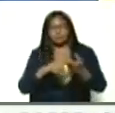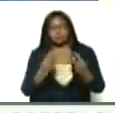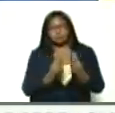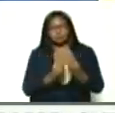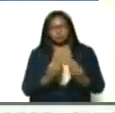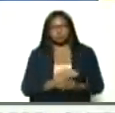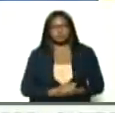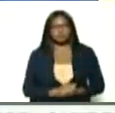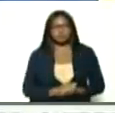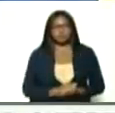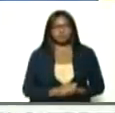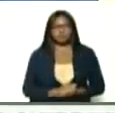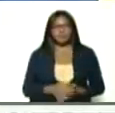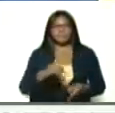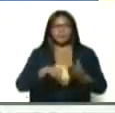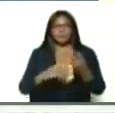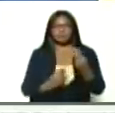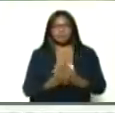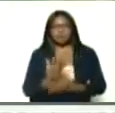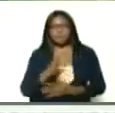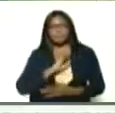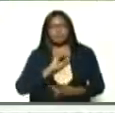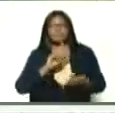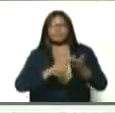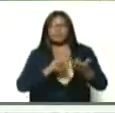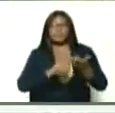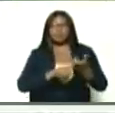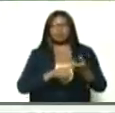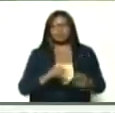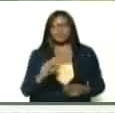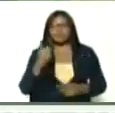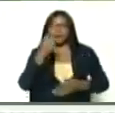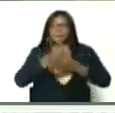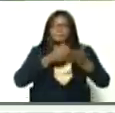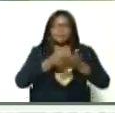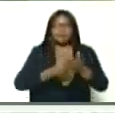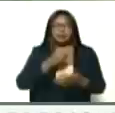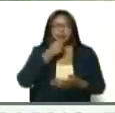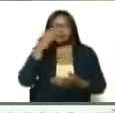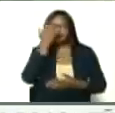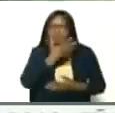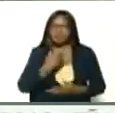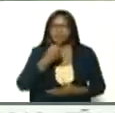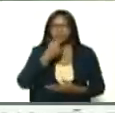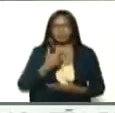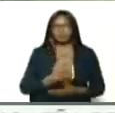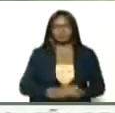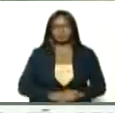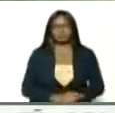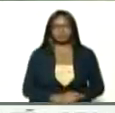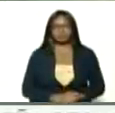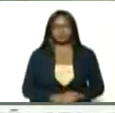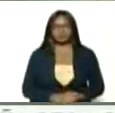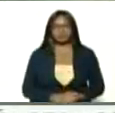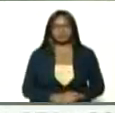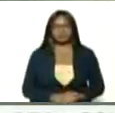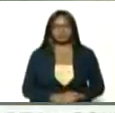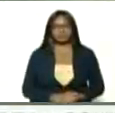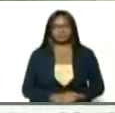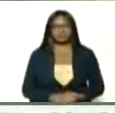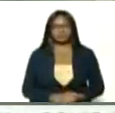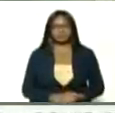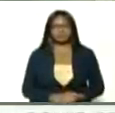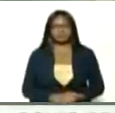Silita Flores de Maduro, primera combatiente, lo hermoso que dice, el video de